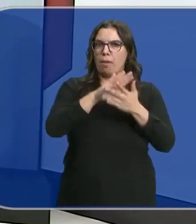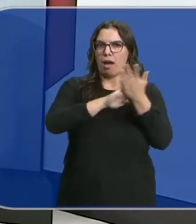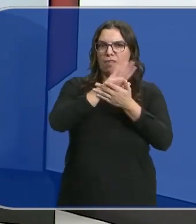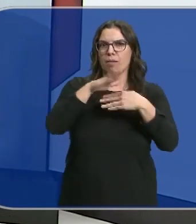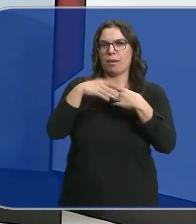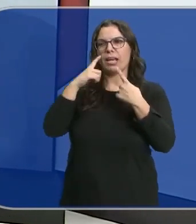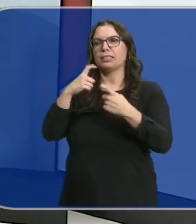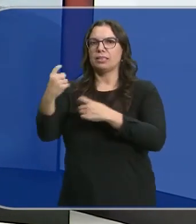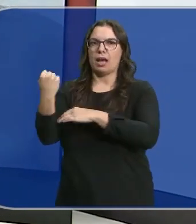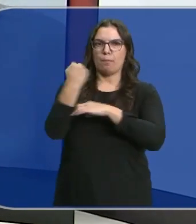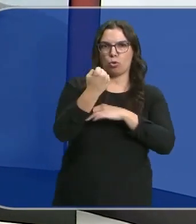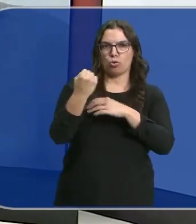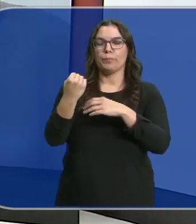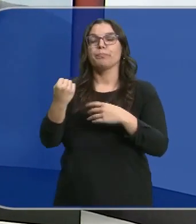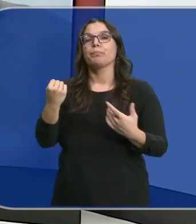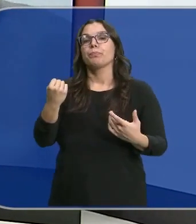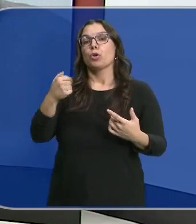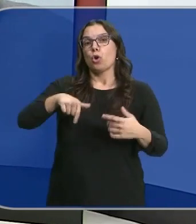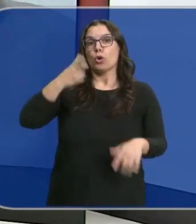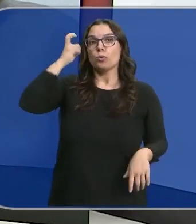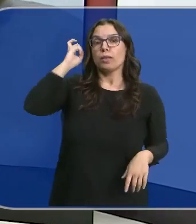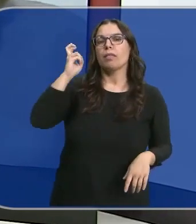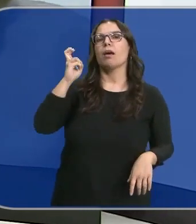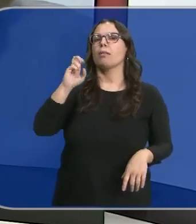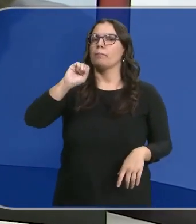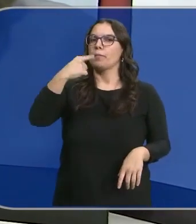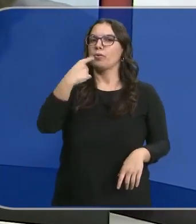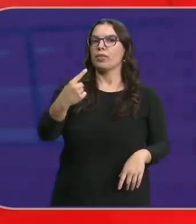Hoy Holanda Díaz se ha adelantado. Ha dicho cuándo y dónde presentará su plan.